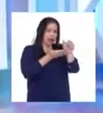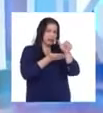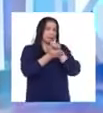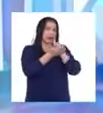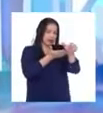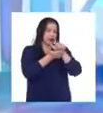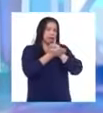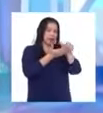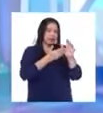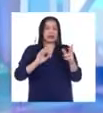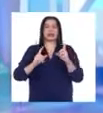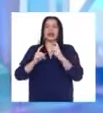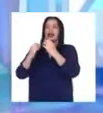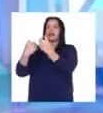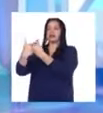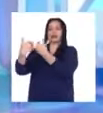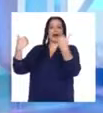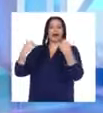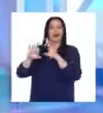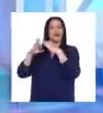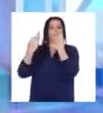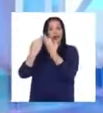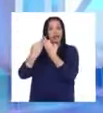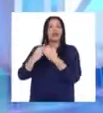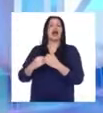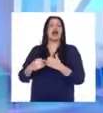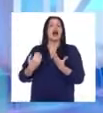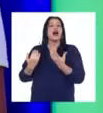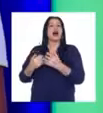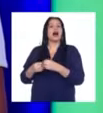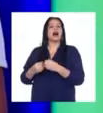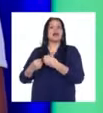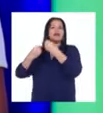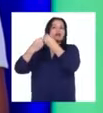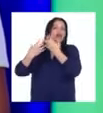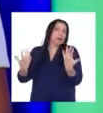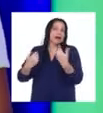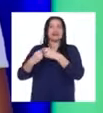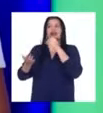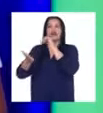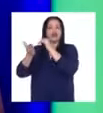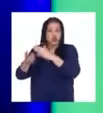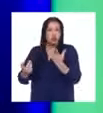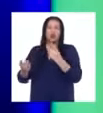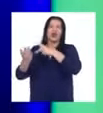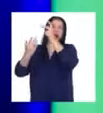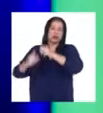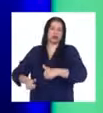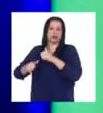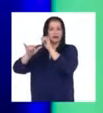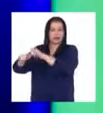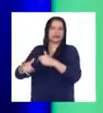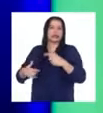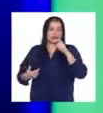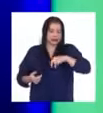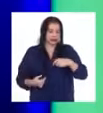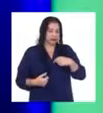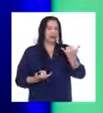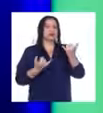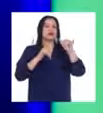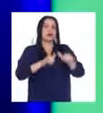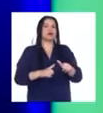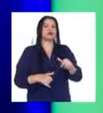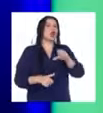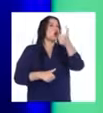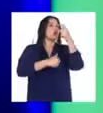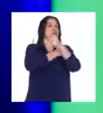que tenemos que dejar a la familia, nuestros estudios, nuestros proyectos. Y tenemos que enfrentarnos a la soledad. Sabemos que al